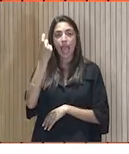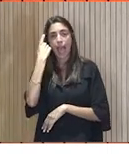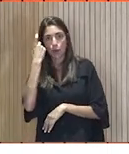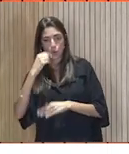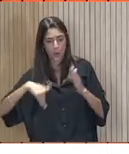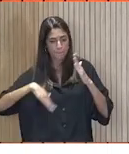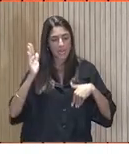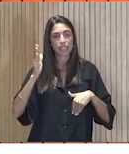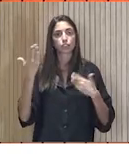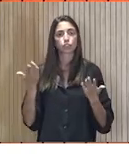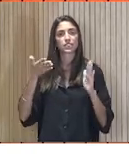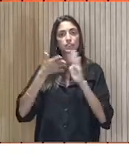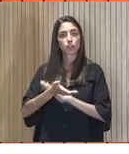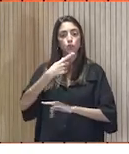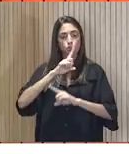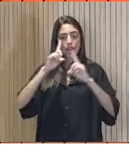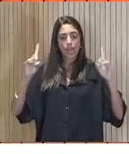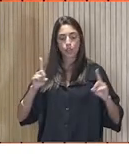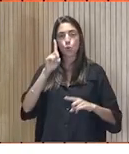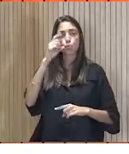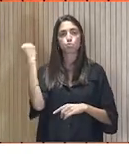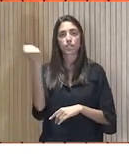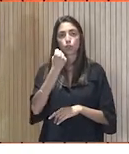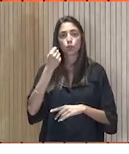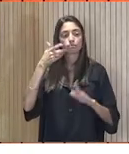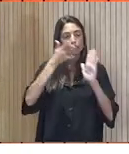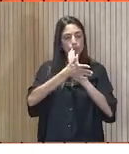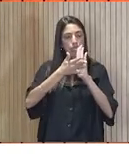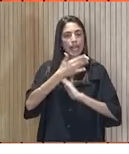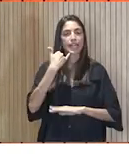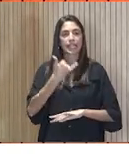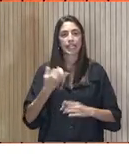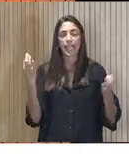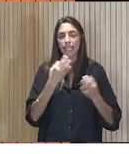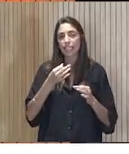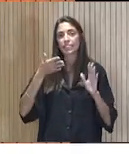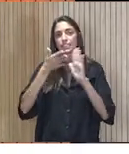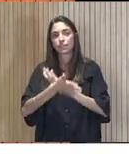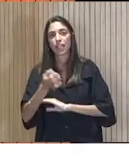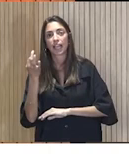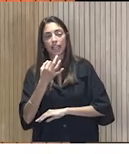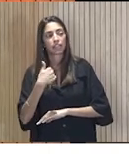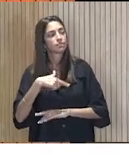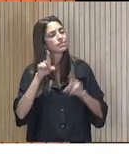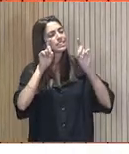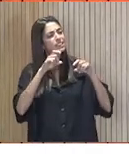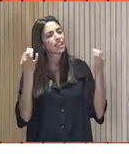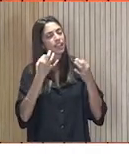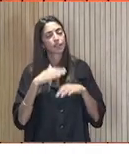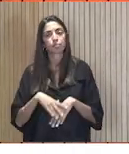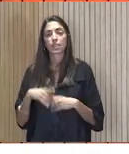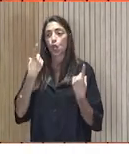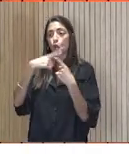más de un millón. Que les hemos explicado qué es la energía, cómo funciona en sus elementos más fundamentales. se les enseña? Pues se les enseña las cosas más